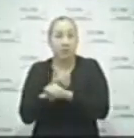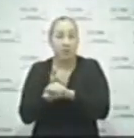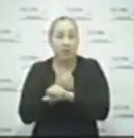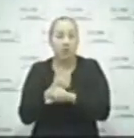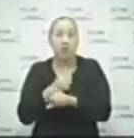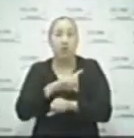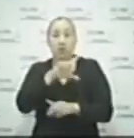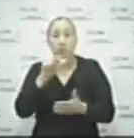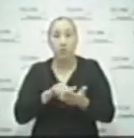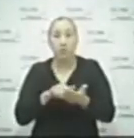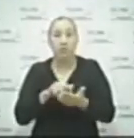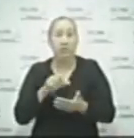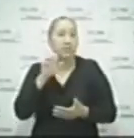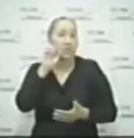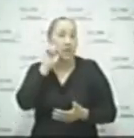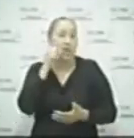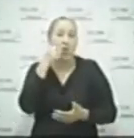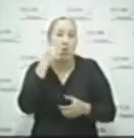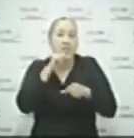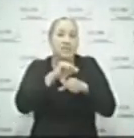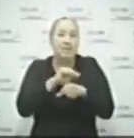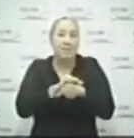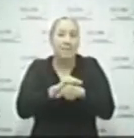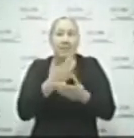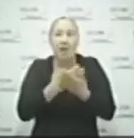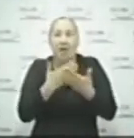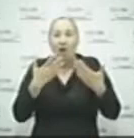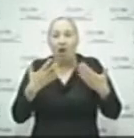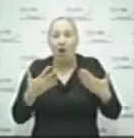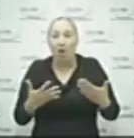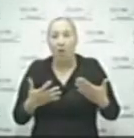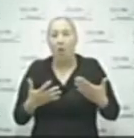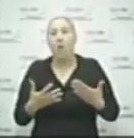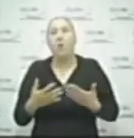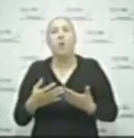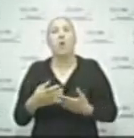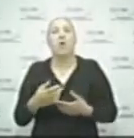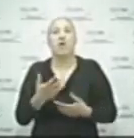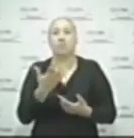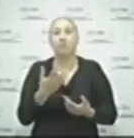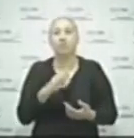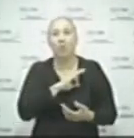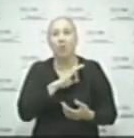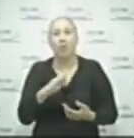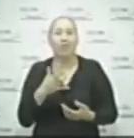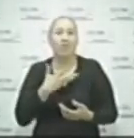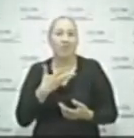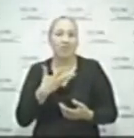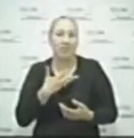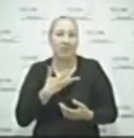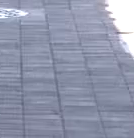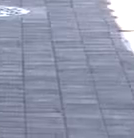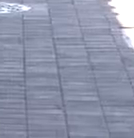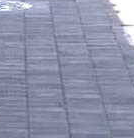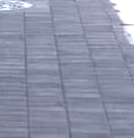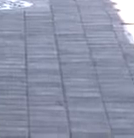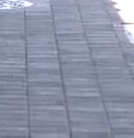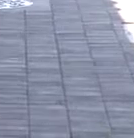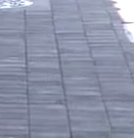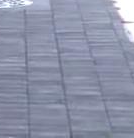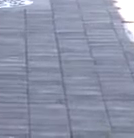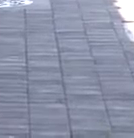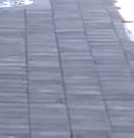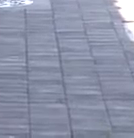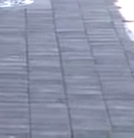28 fallecimientos registrados el fin de semana es una muestra de que estamos en una etapa crítica de la pandemia. De jueves a